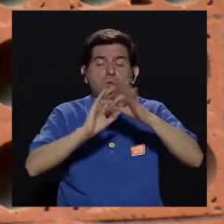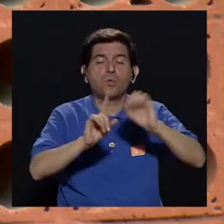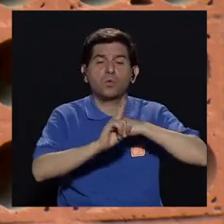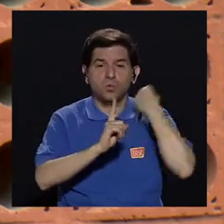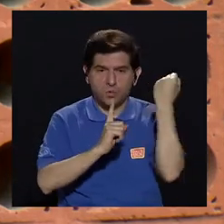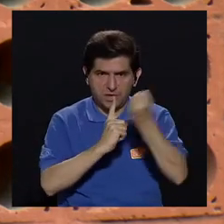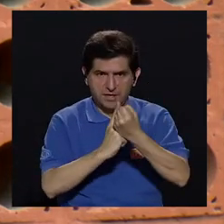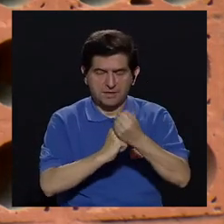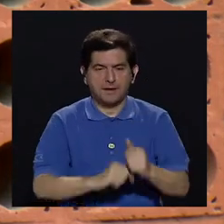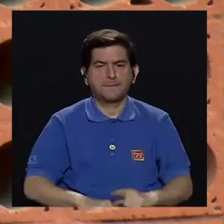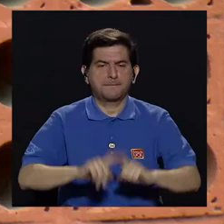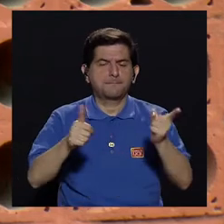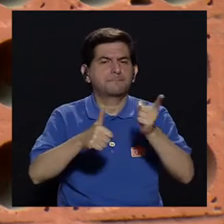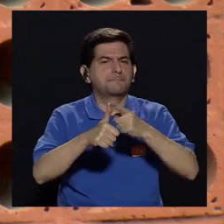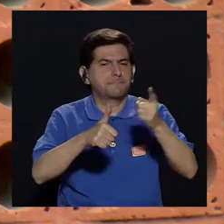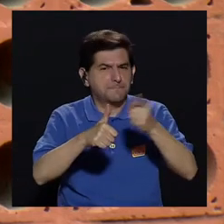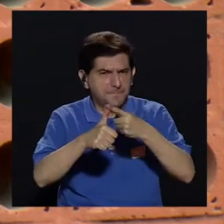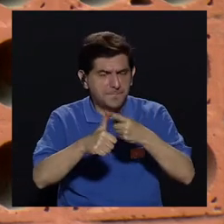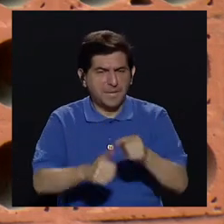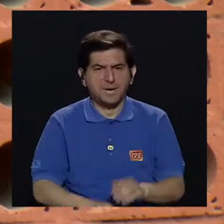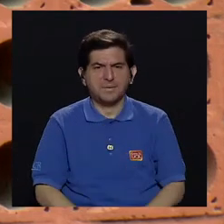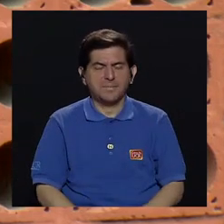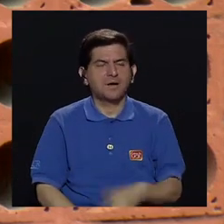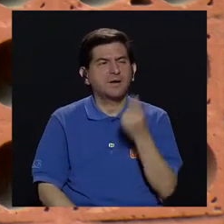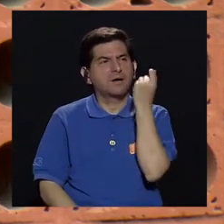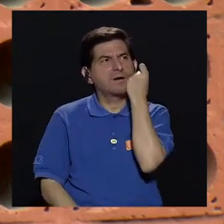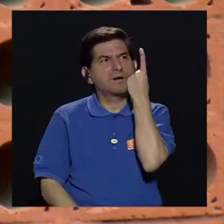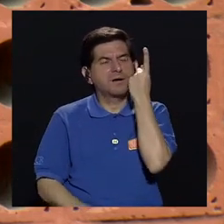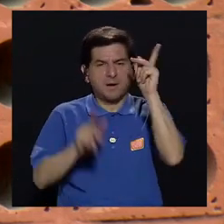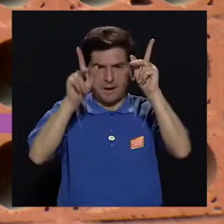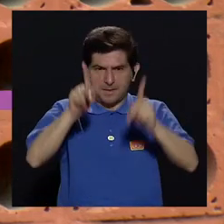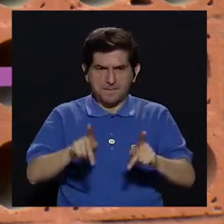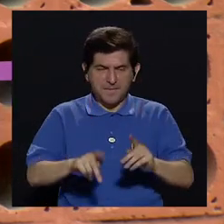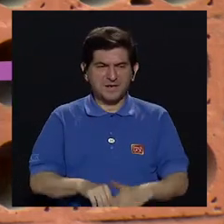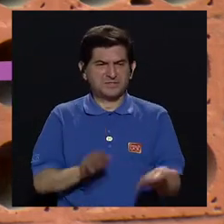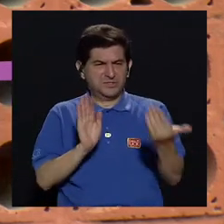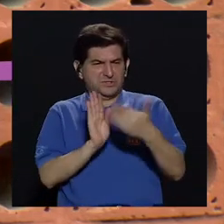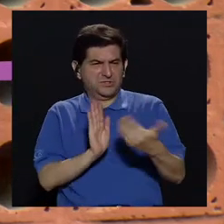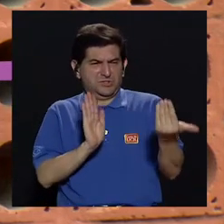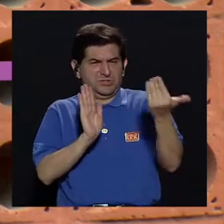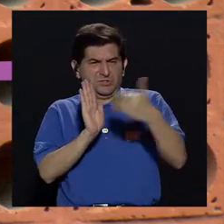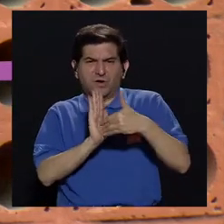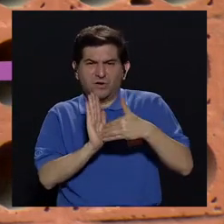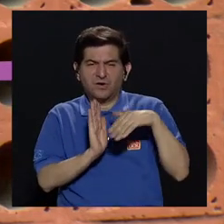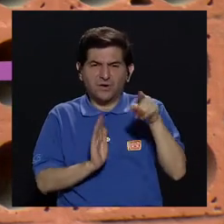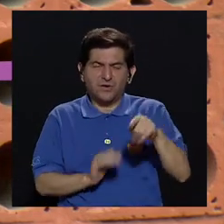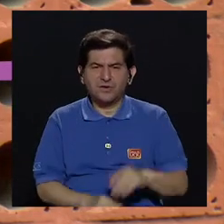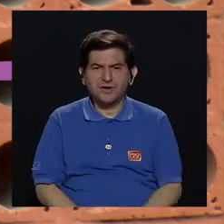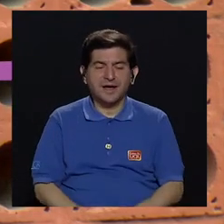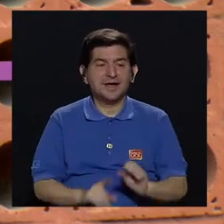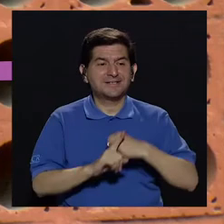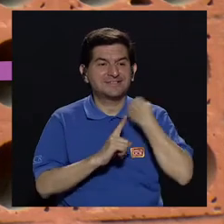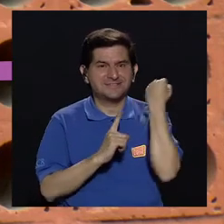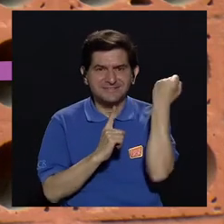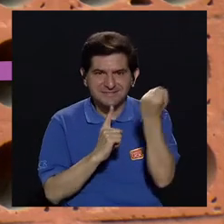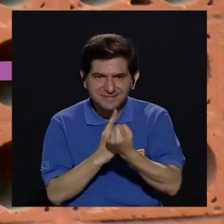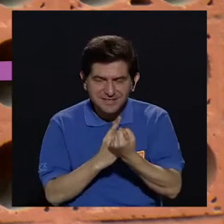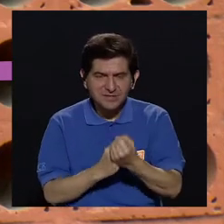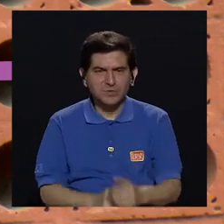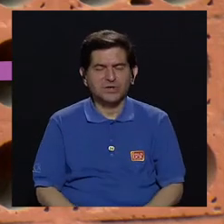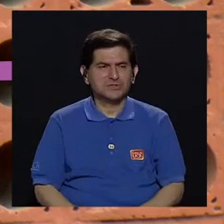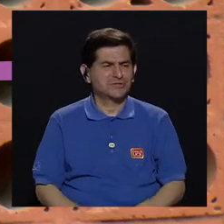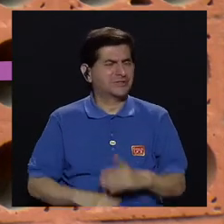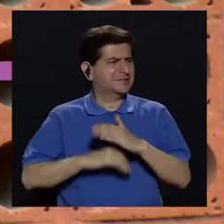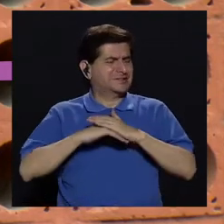de manera conjunta las situaciones, pero lo primero es realmente comprender que la persona que lo está sufriendo está pasando por una